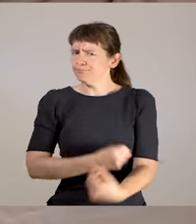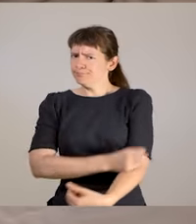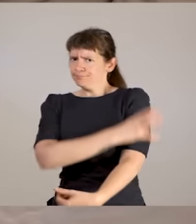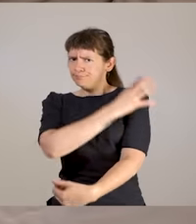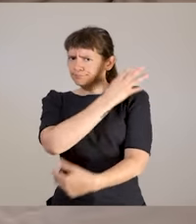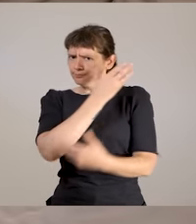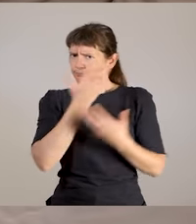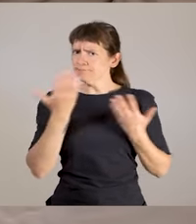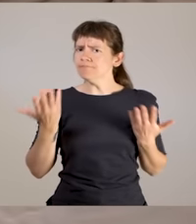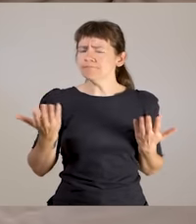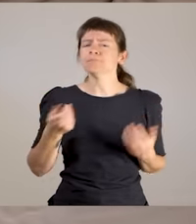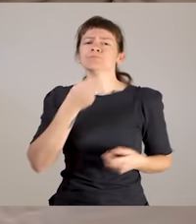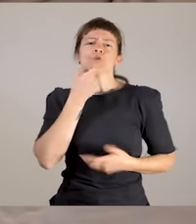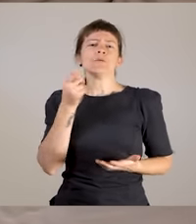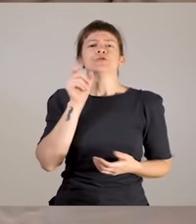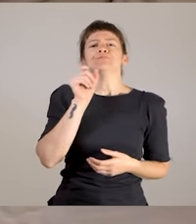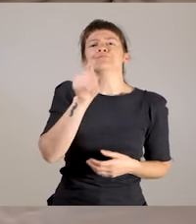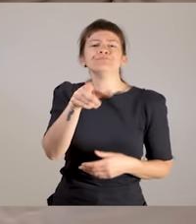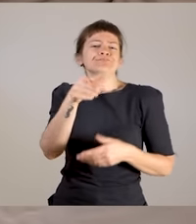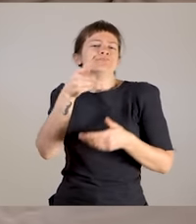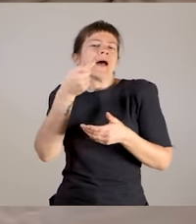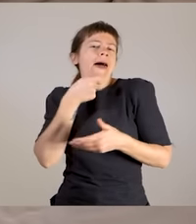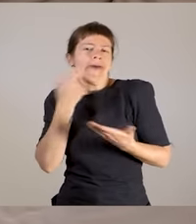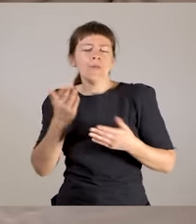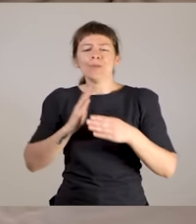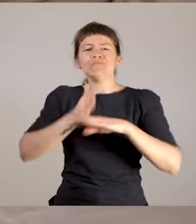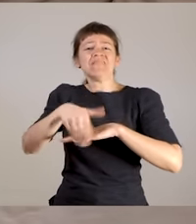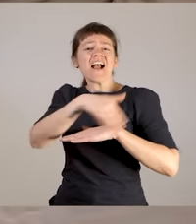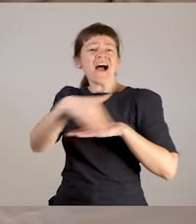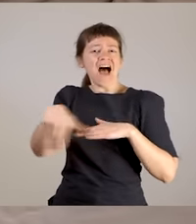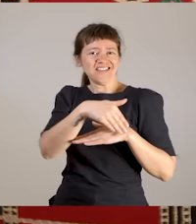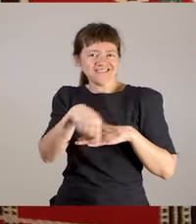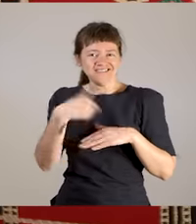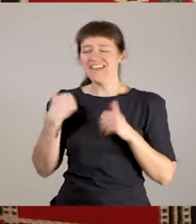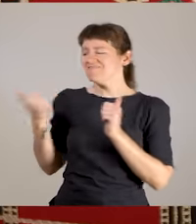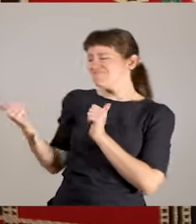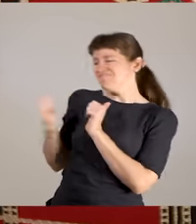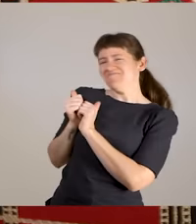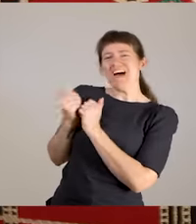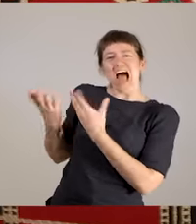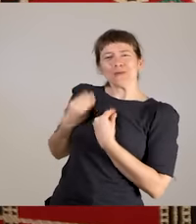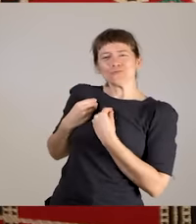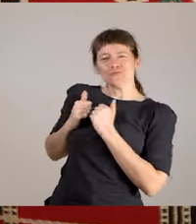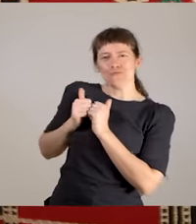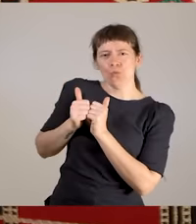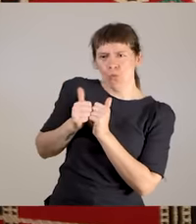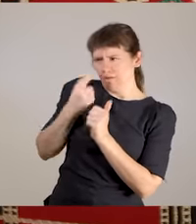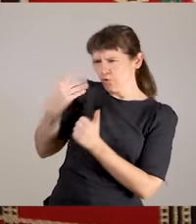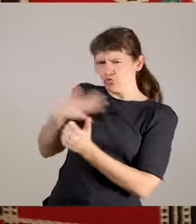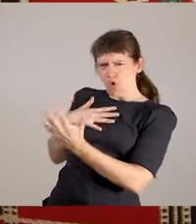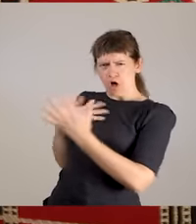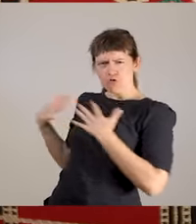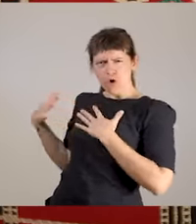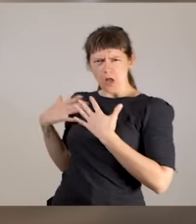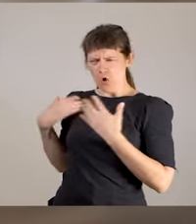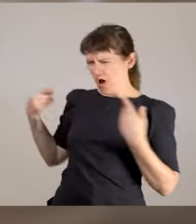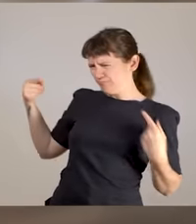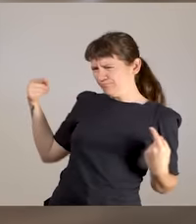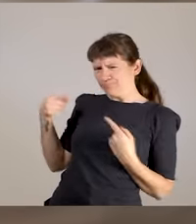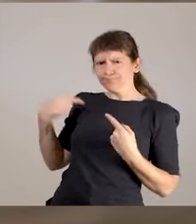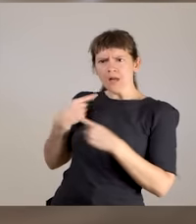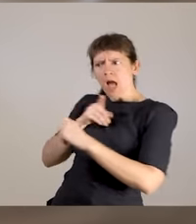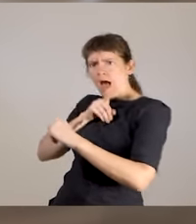estamos cruzando la calle y a veces el yo te ayudo, yo te ayudo, se pasaba la mano. Y a veces una no quería decirlo porque cómo vas a